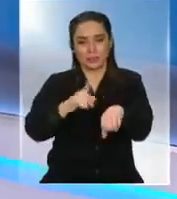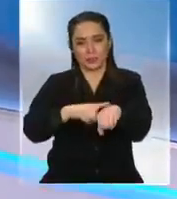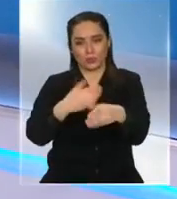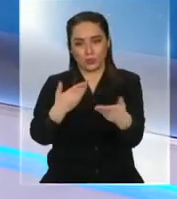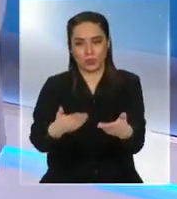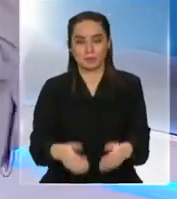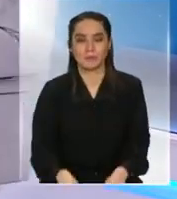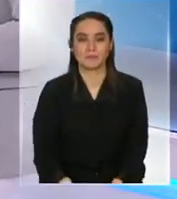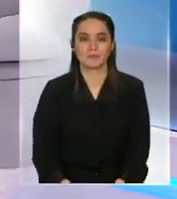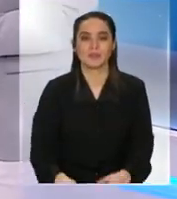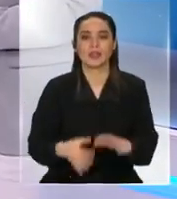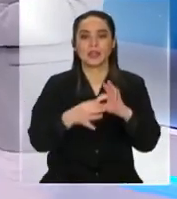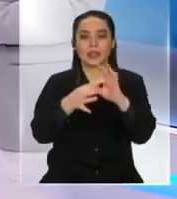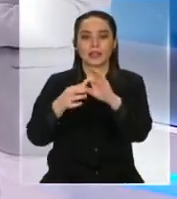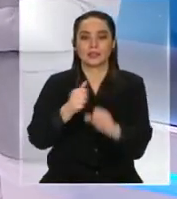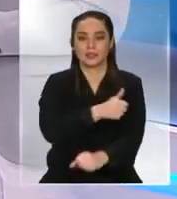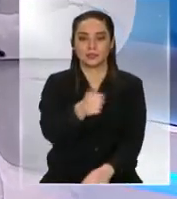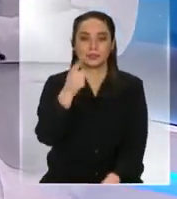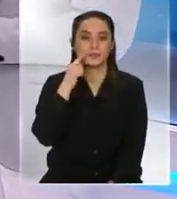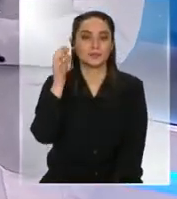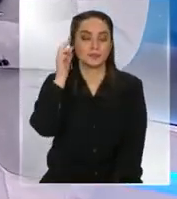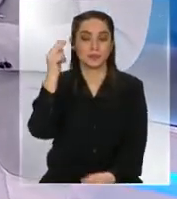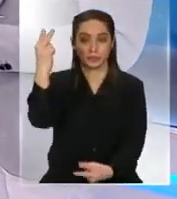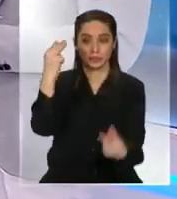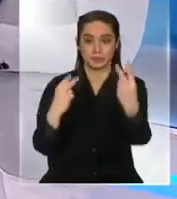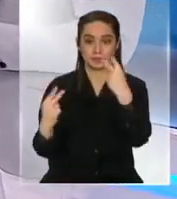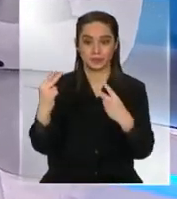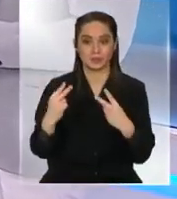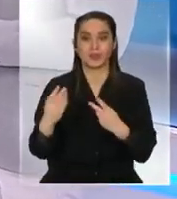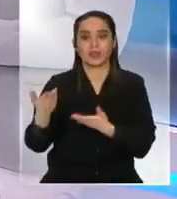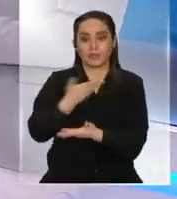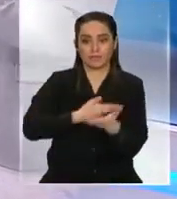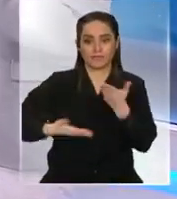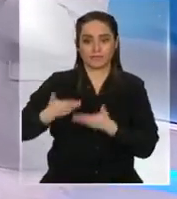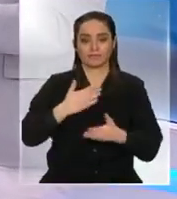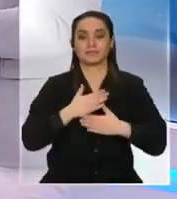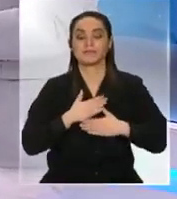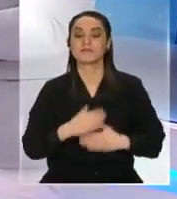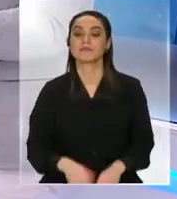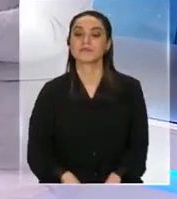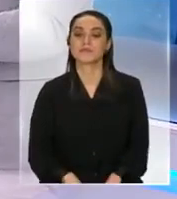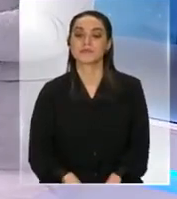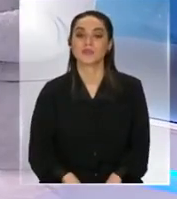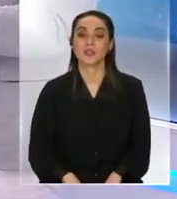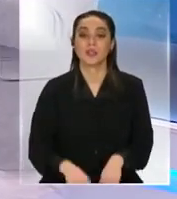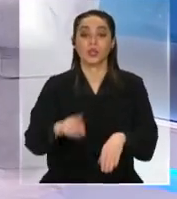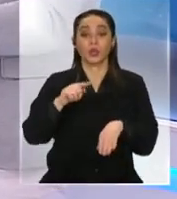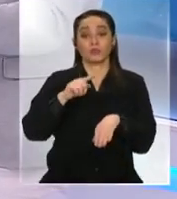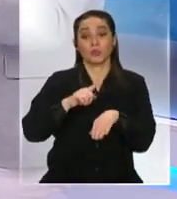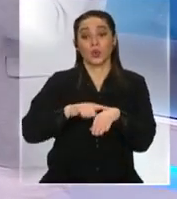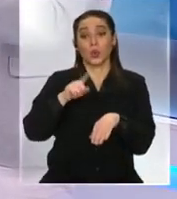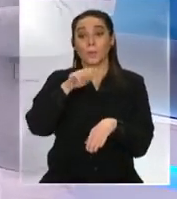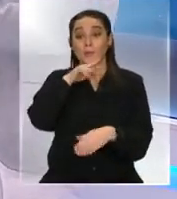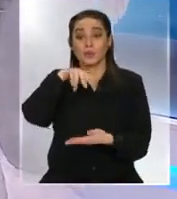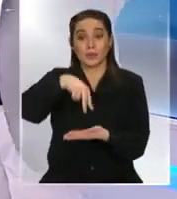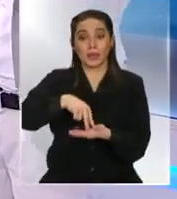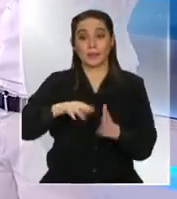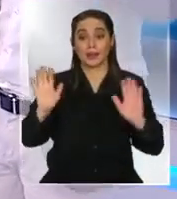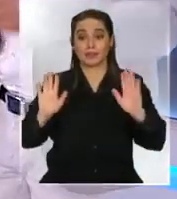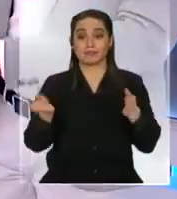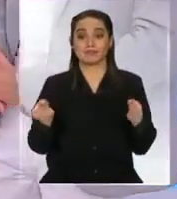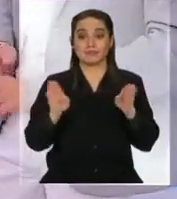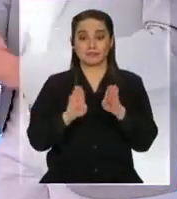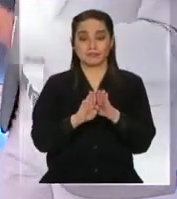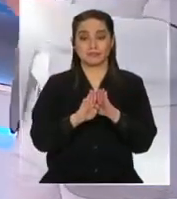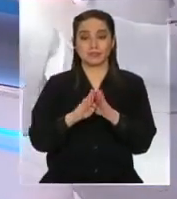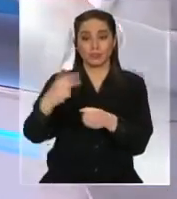Muchas gracias a todos y todas los que estuvieron viendo e interactuando con nosotros Te voy a dar un minuto acá para que cierres para que te despidas a